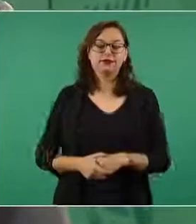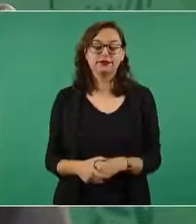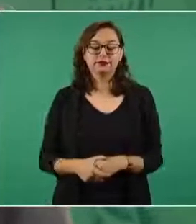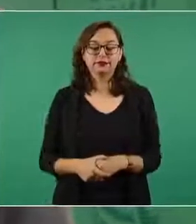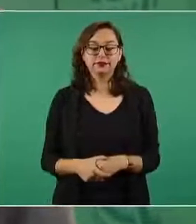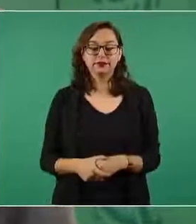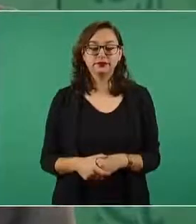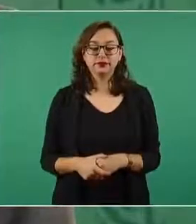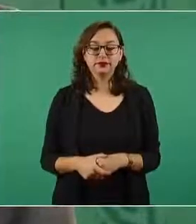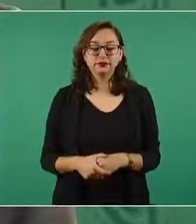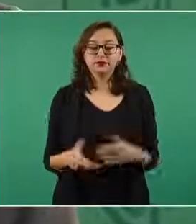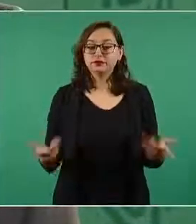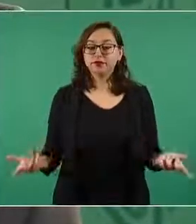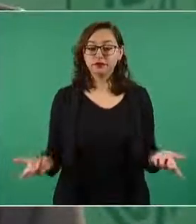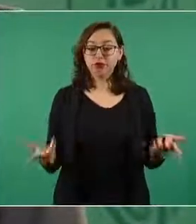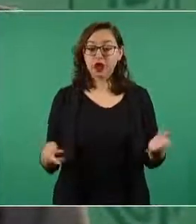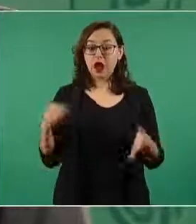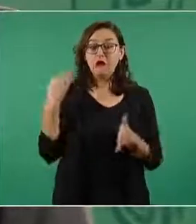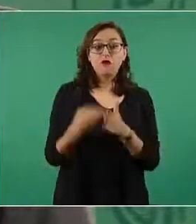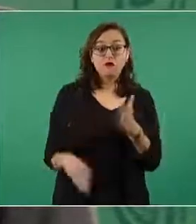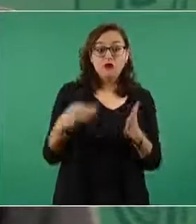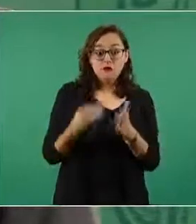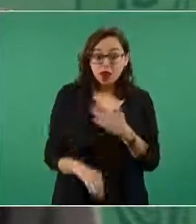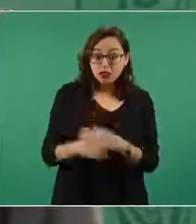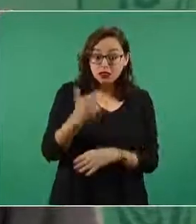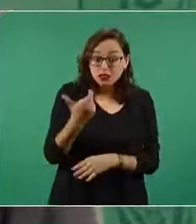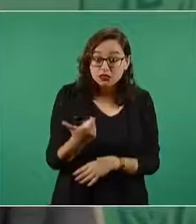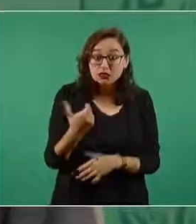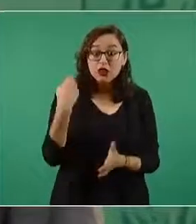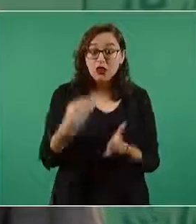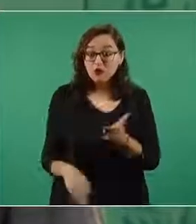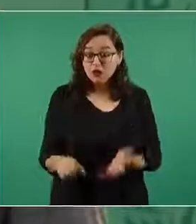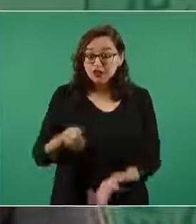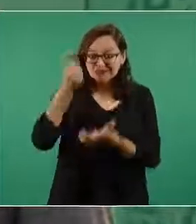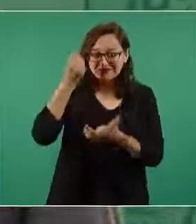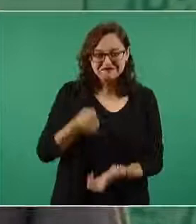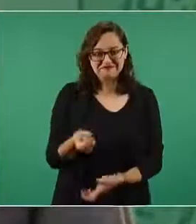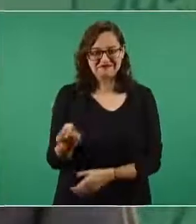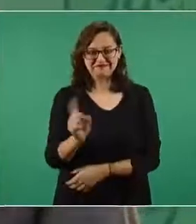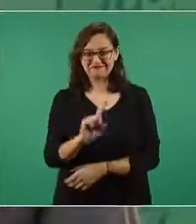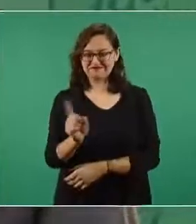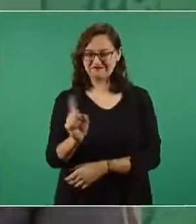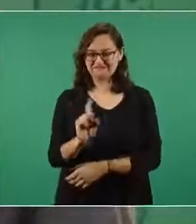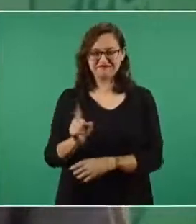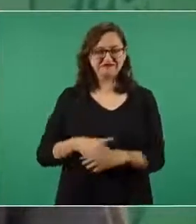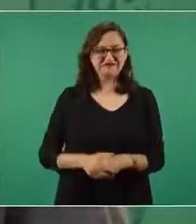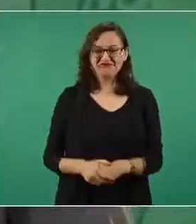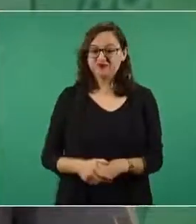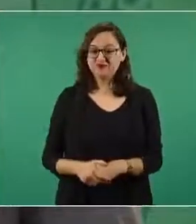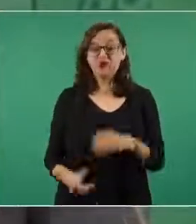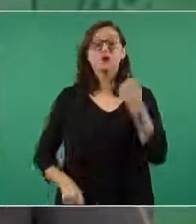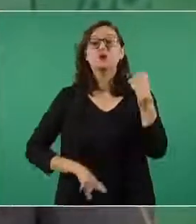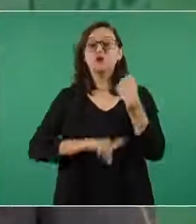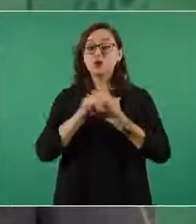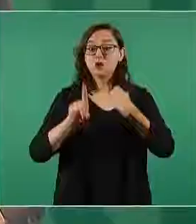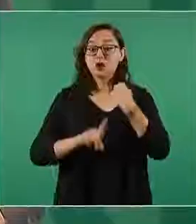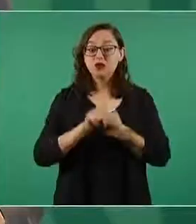El problema no es la falta de presupuesto, el problema es la corrupción,